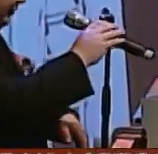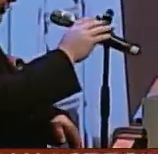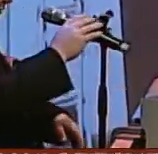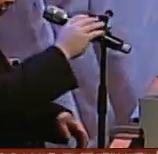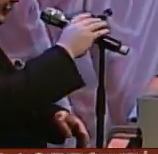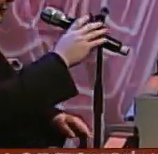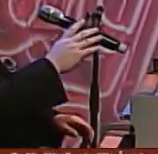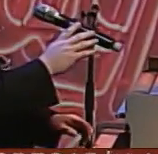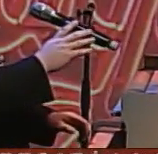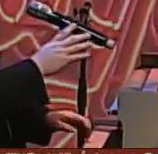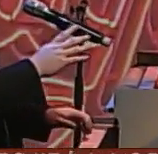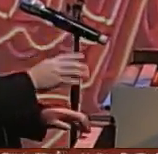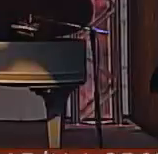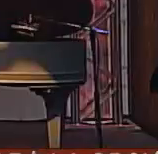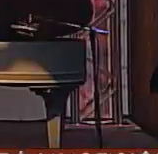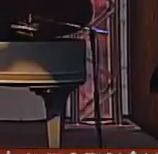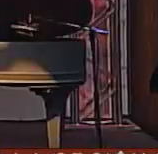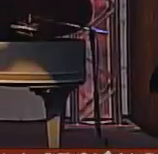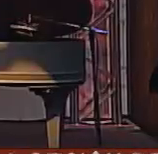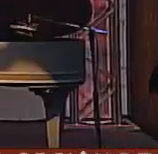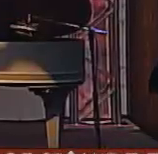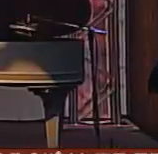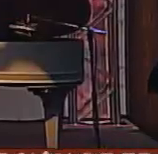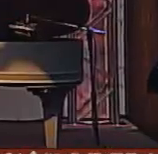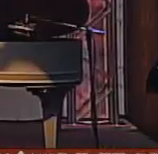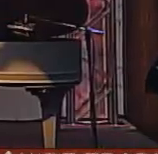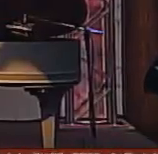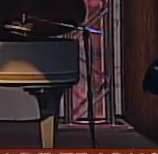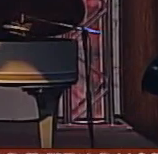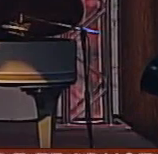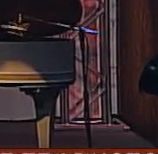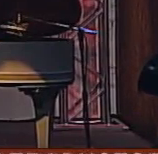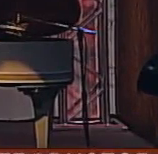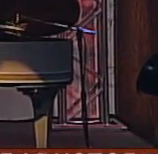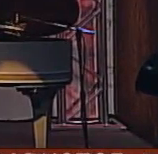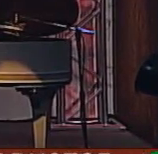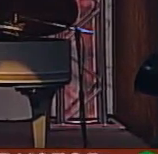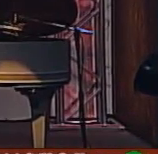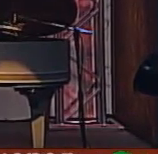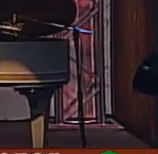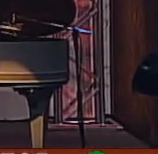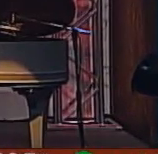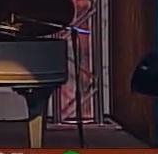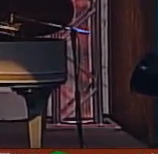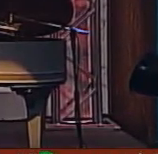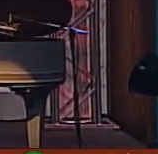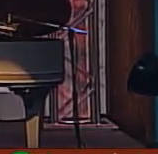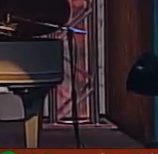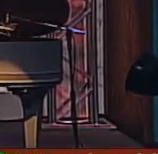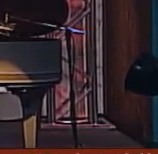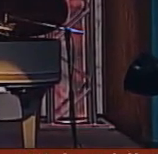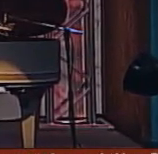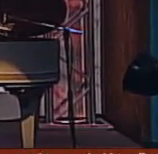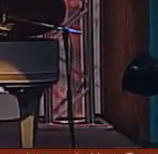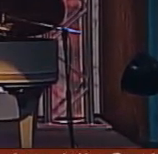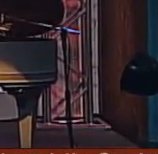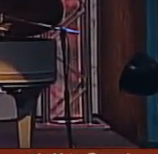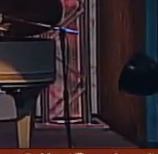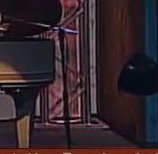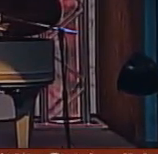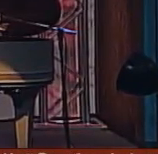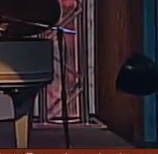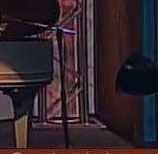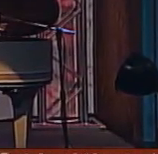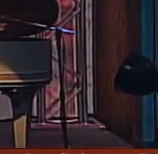Lindy que fue el primero en cruzar el Atlántico en llegar a Europa de América a Europa y bueno en ese tiempo en los